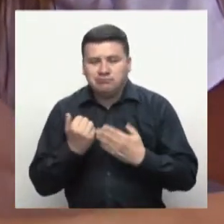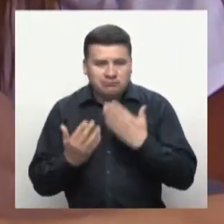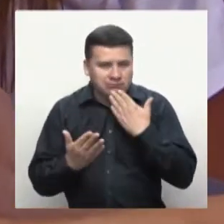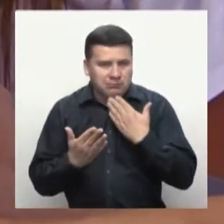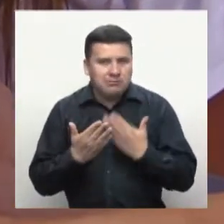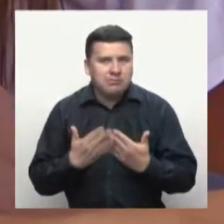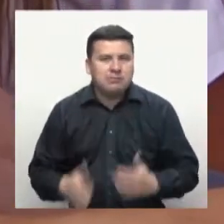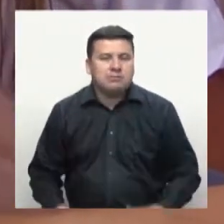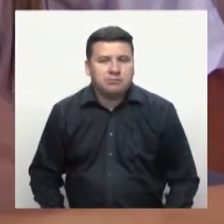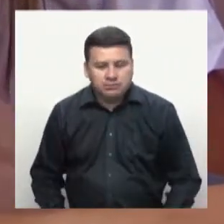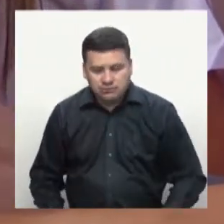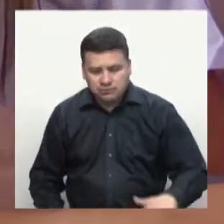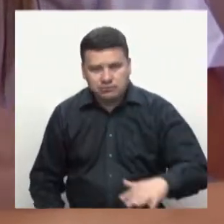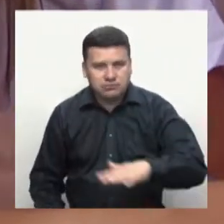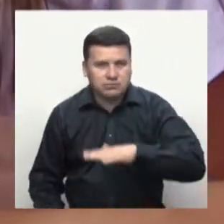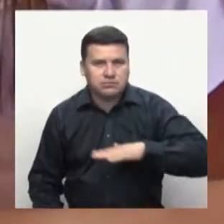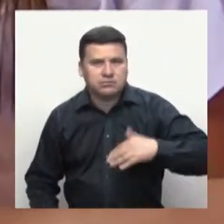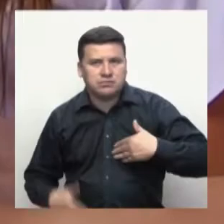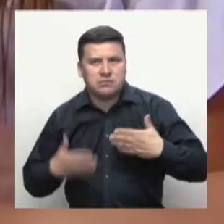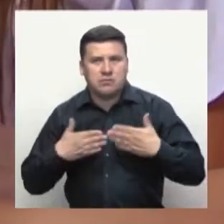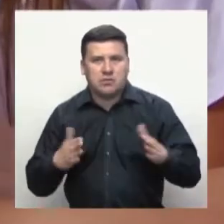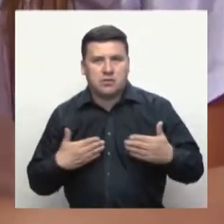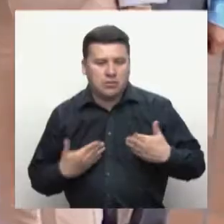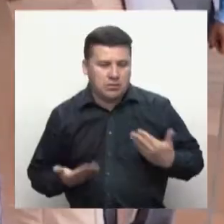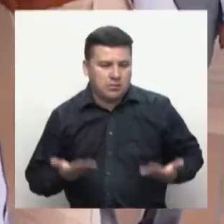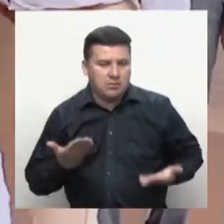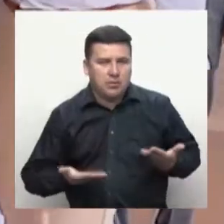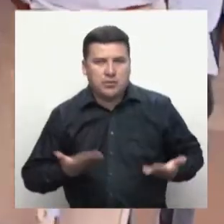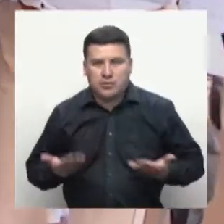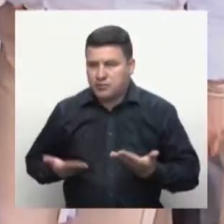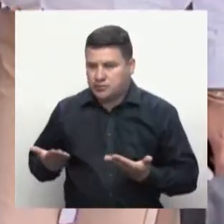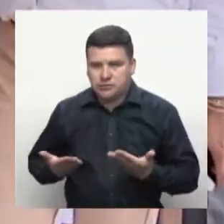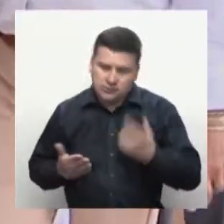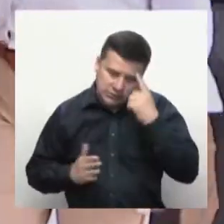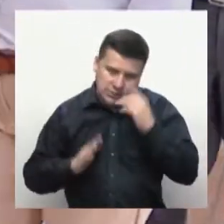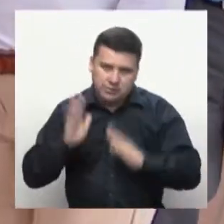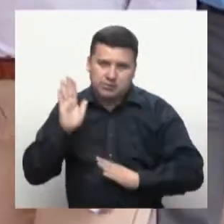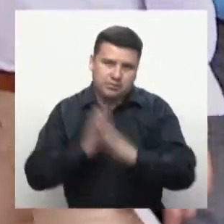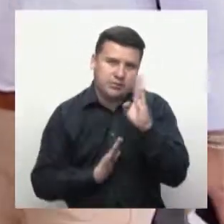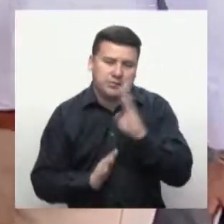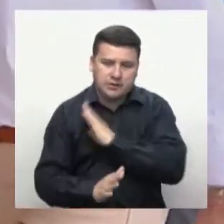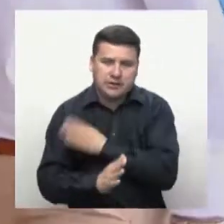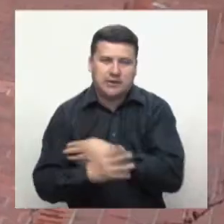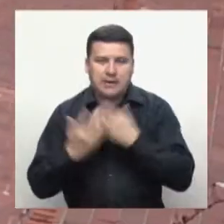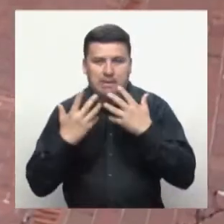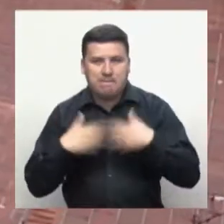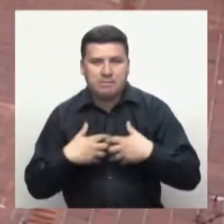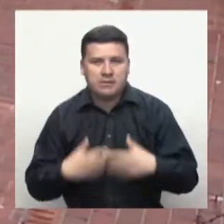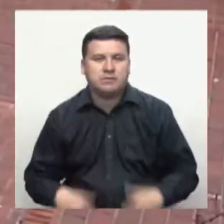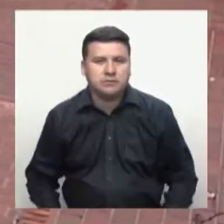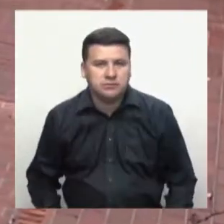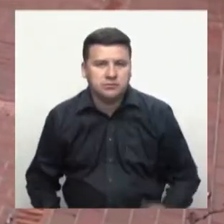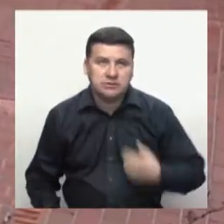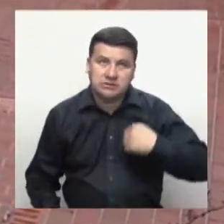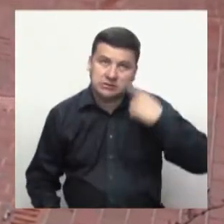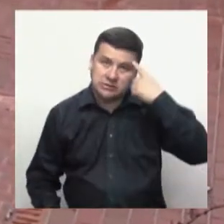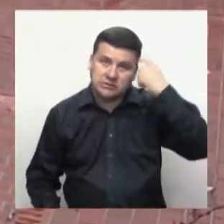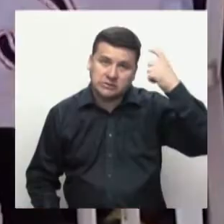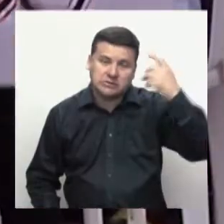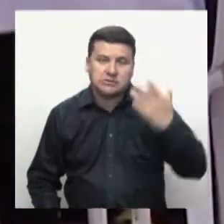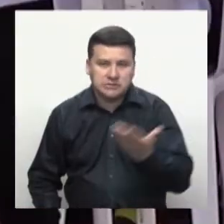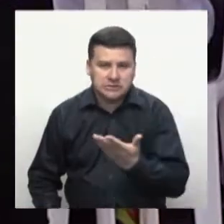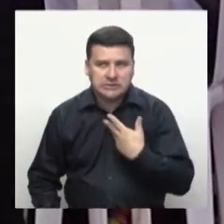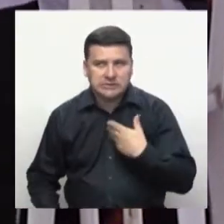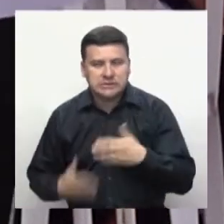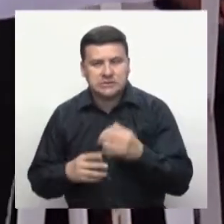de crear un sueño y desarrollarlo, eso es sumamente importante. Durante la estadía de la directora general del SENA María Andrea Nieto en Antioquia también